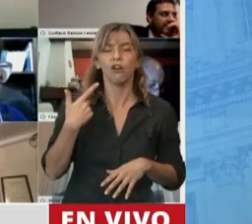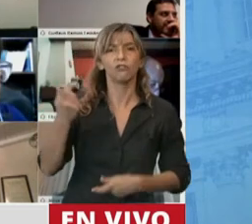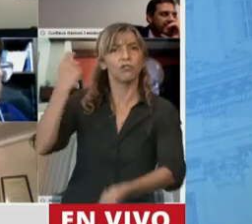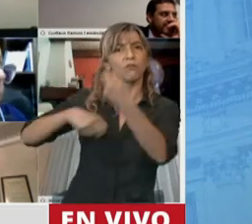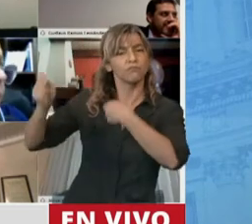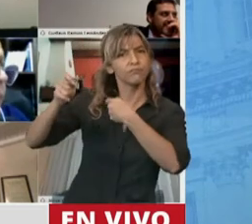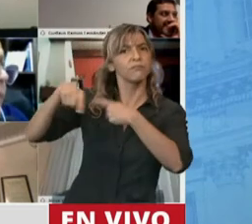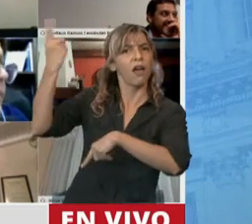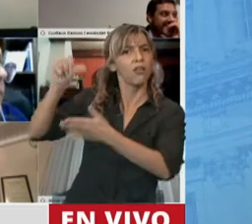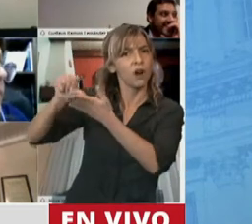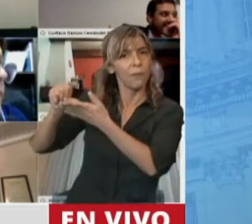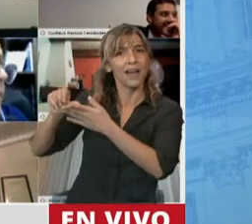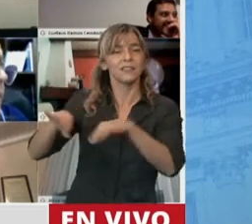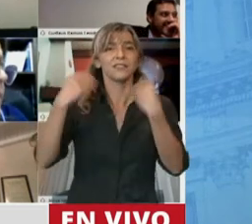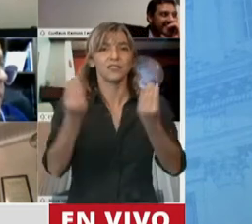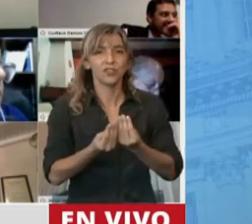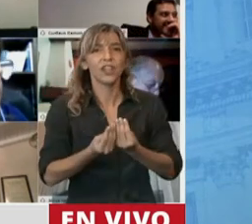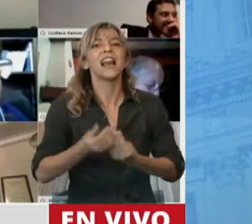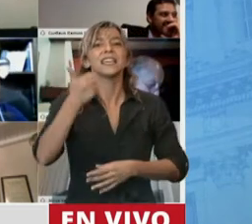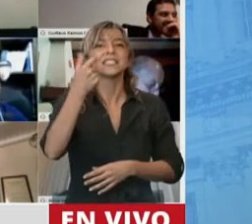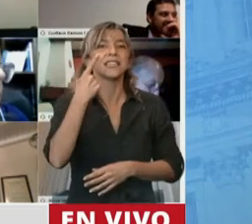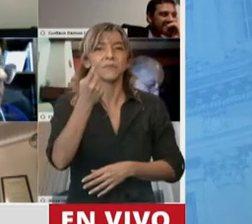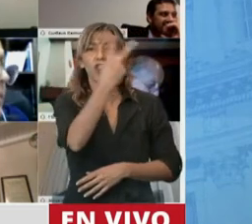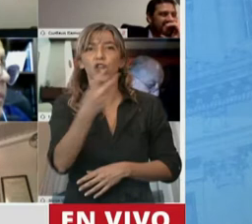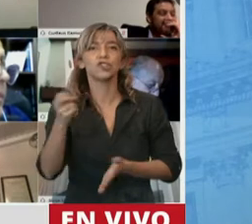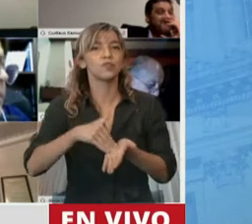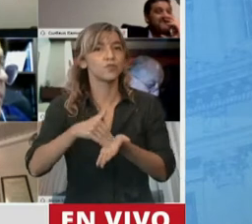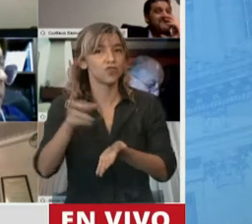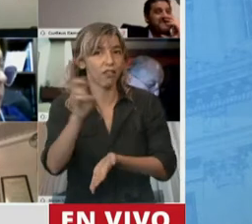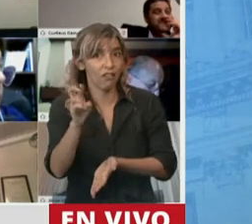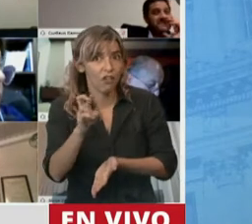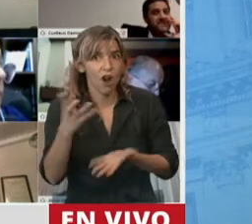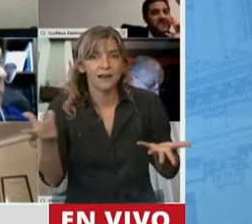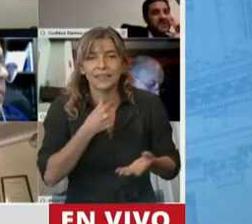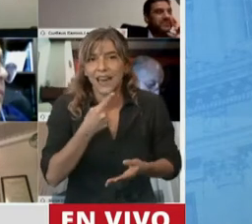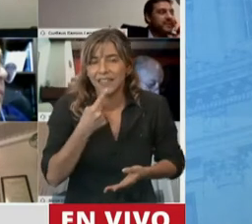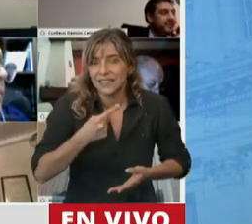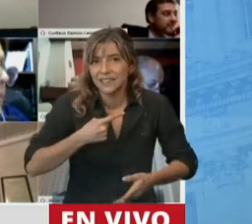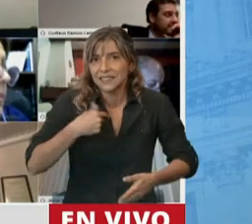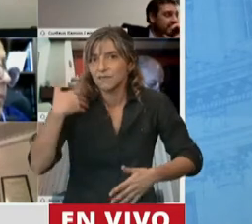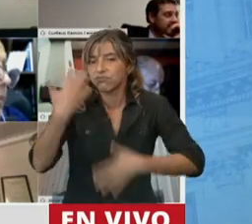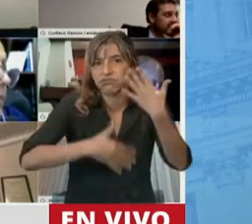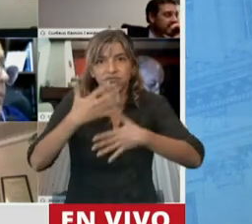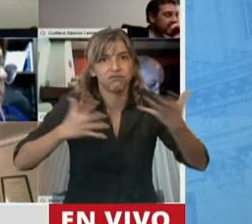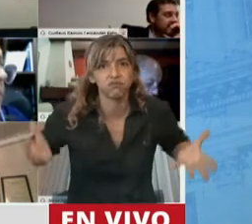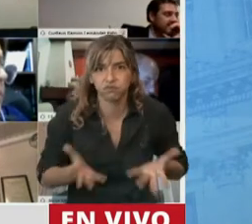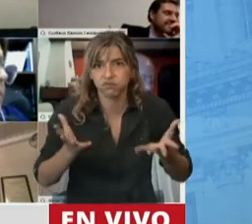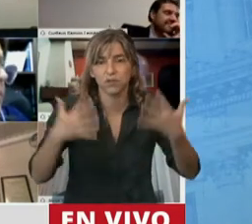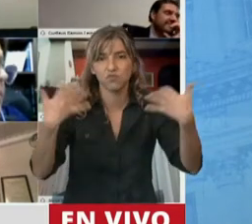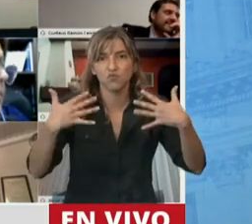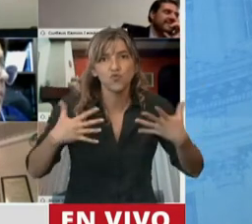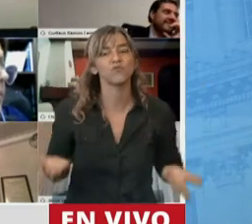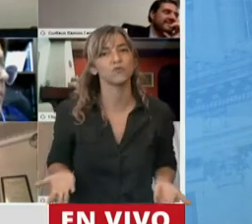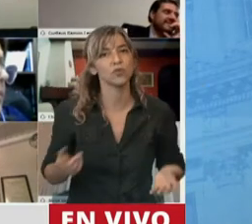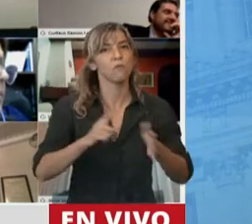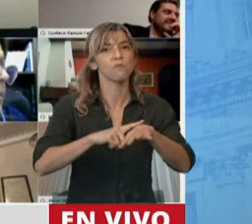.200 millones de dólares. El potencial que tiene este sector es incomparable, pero quedó todo trunco con